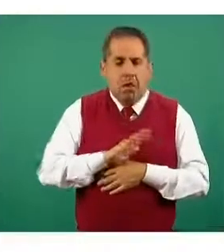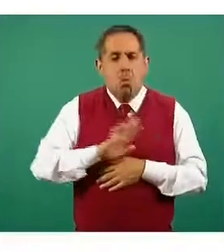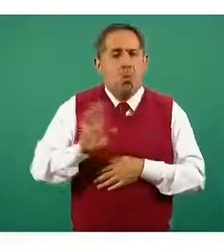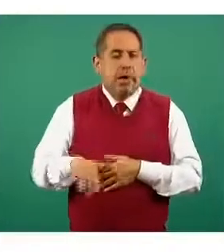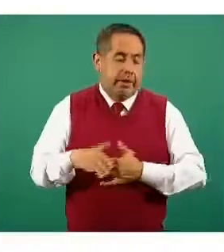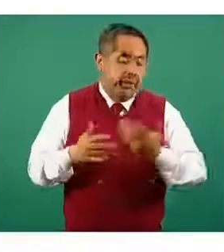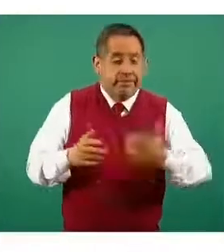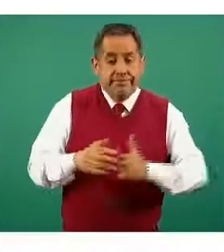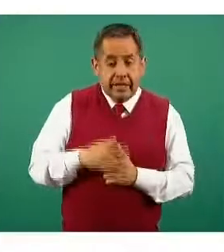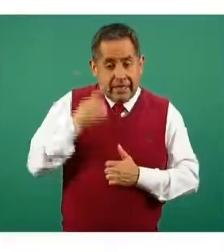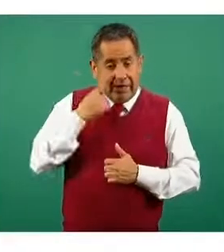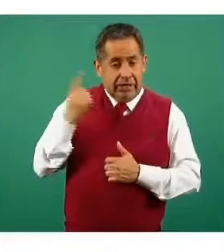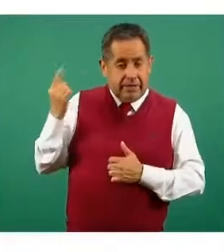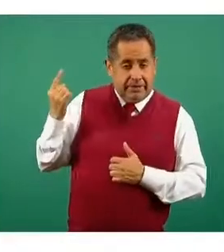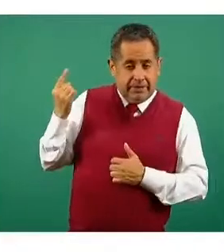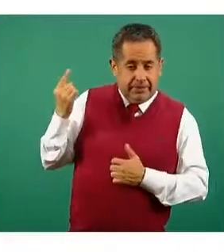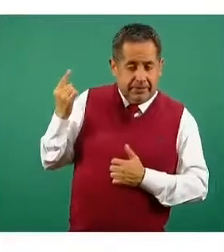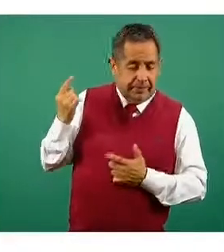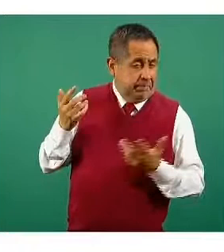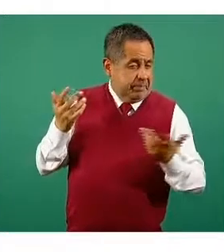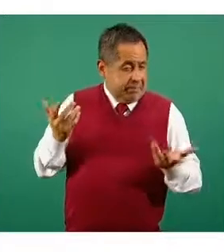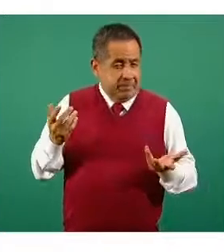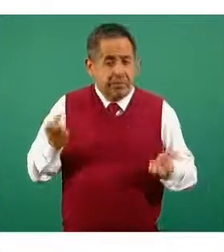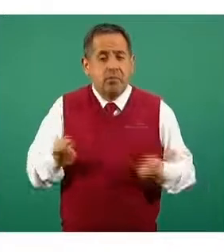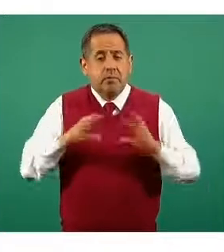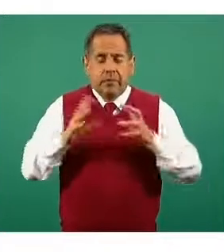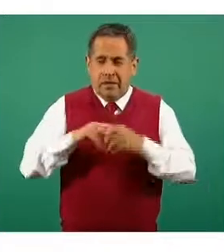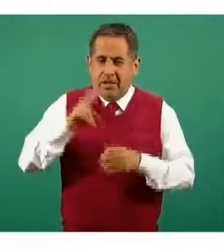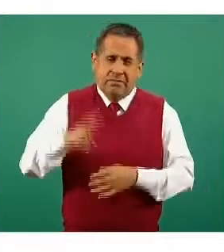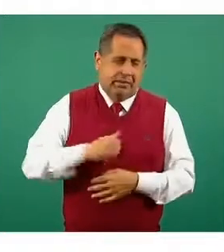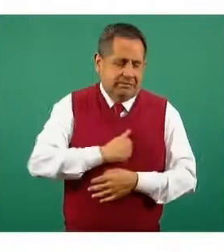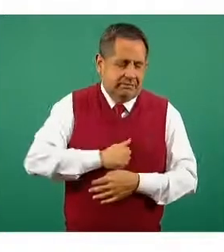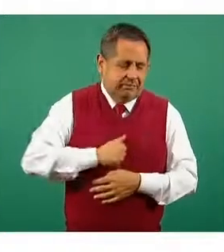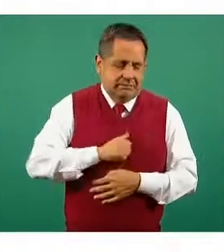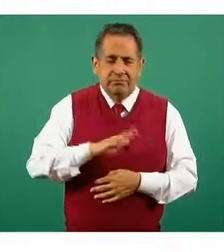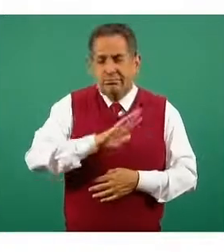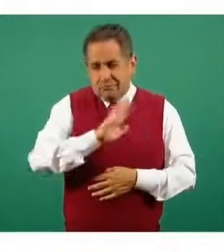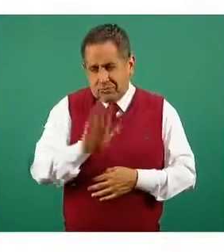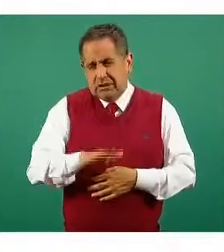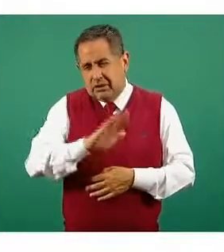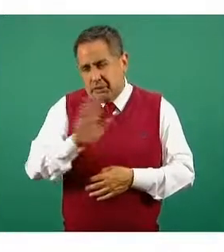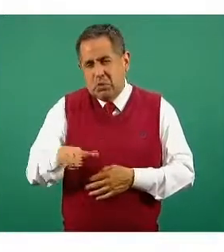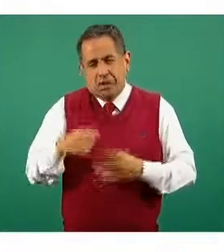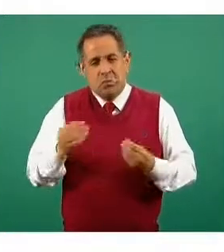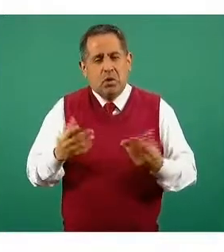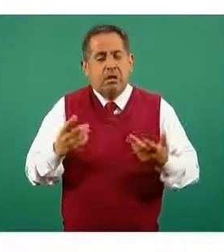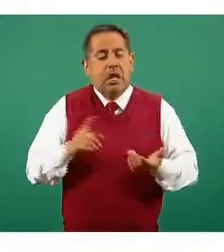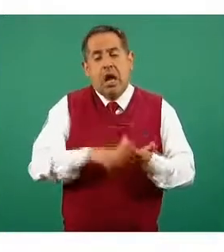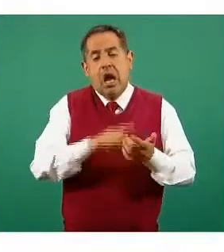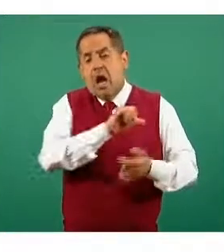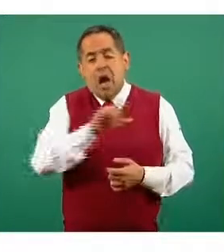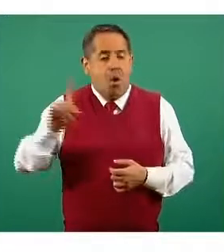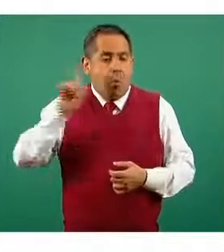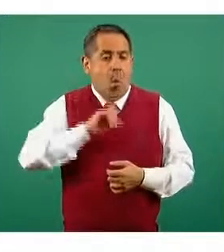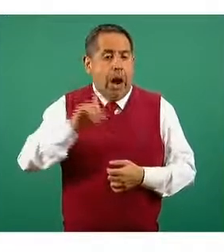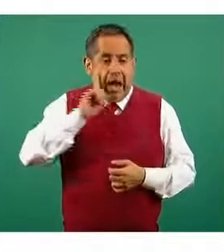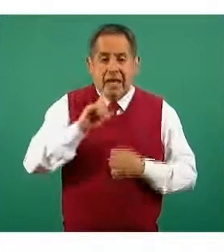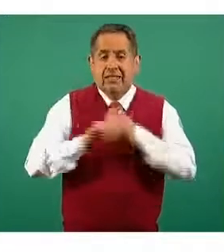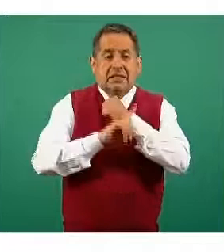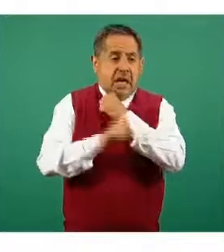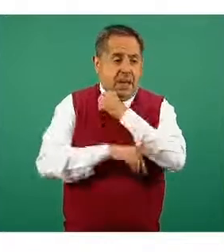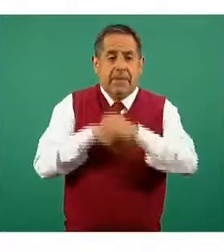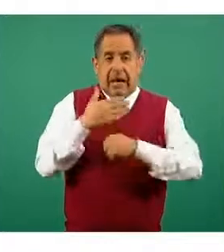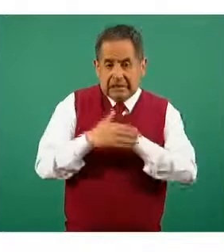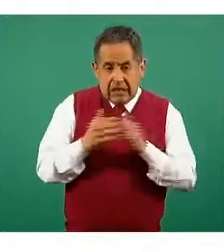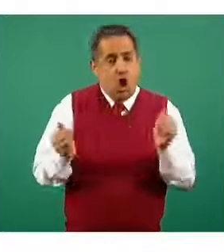ustedes pueden ver también representadas las lamentables defunciones que ocurrieron en mujeres embarazadas con